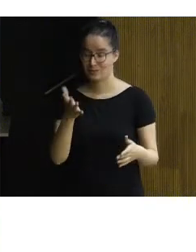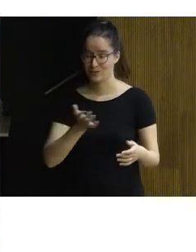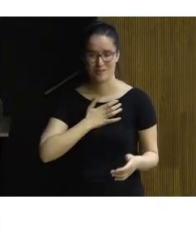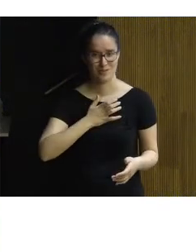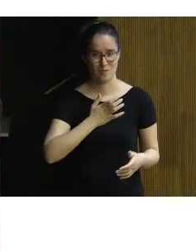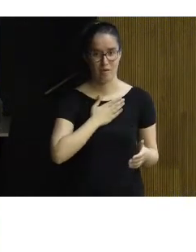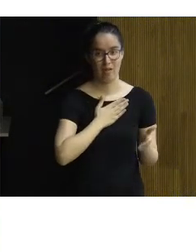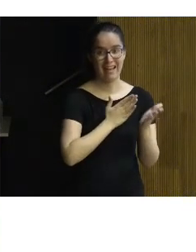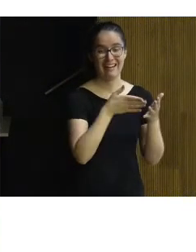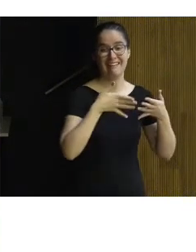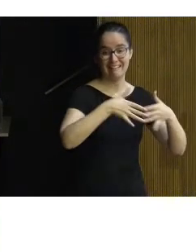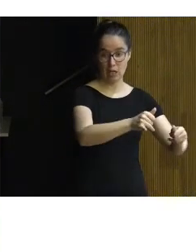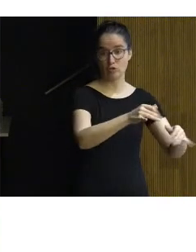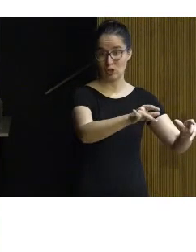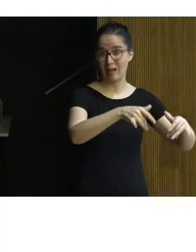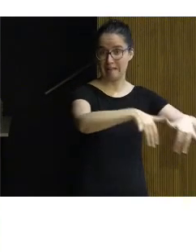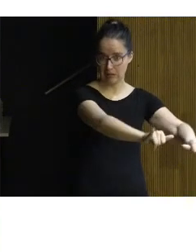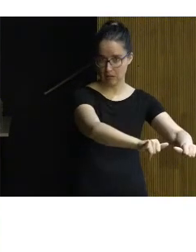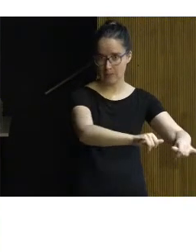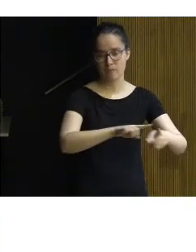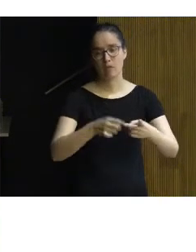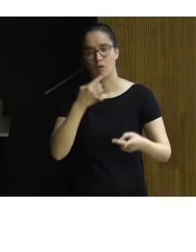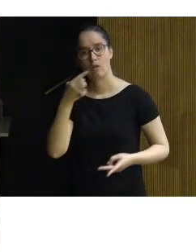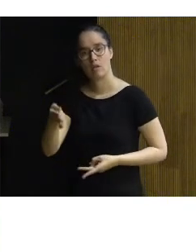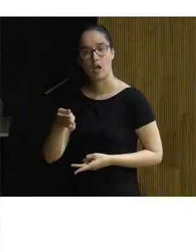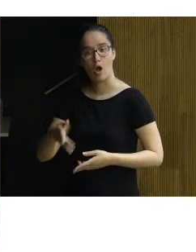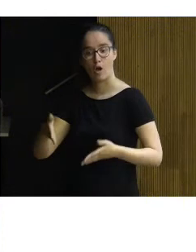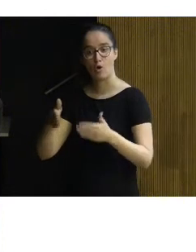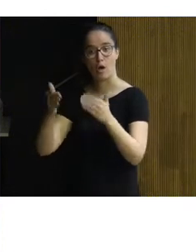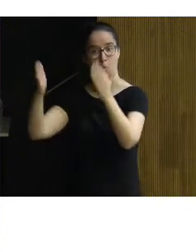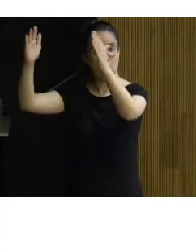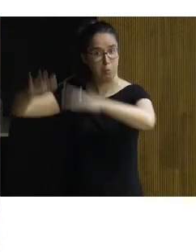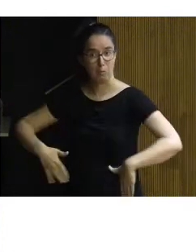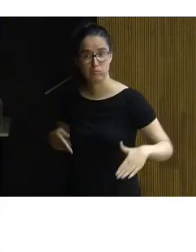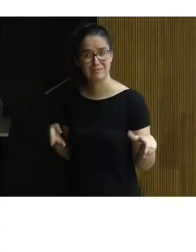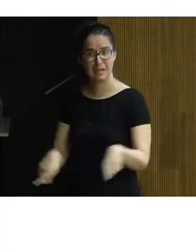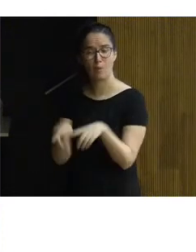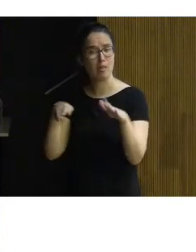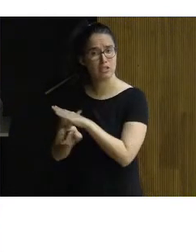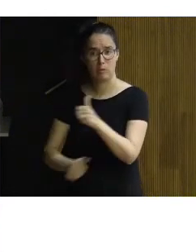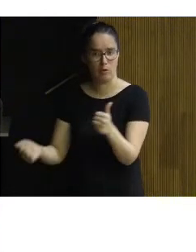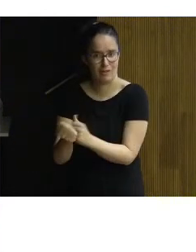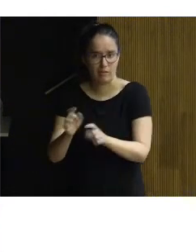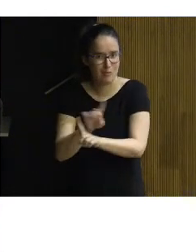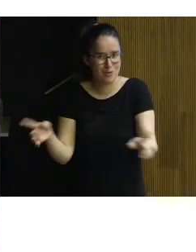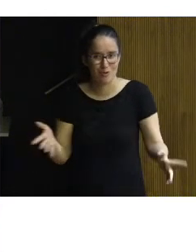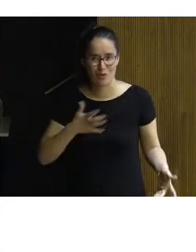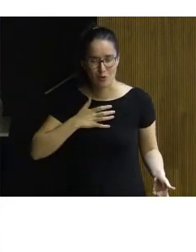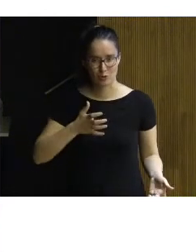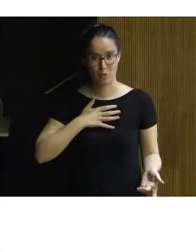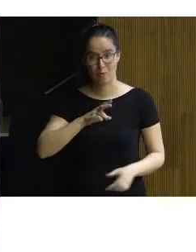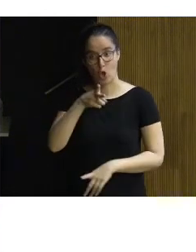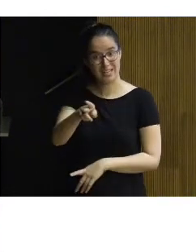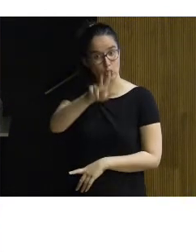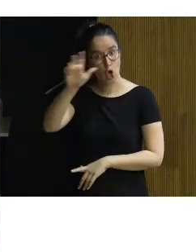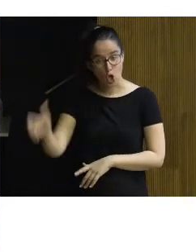ni la opción era el inmovilismo de no hacer nada, ni la opción era decir, hago tabula rasa, de tal manera que también vulnera otros derechos